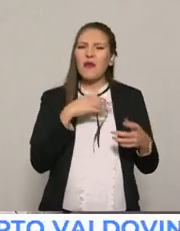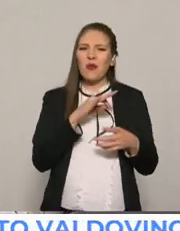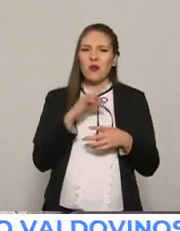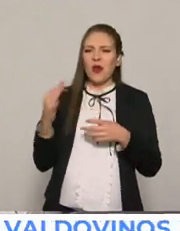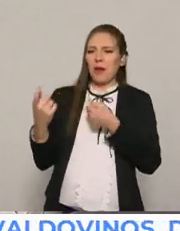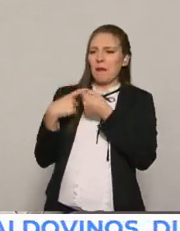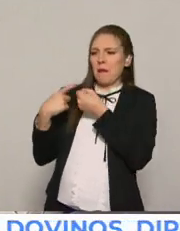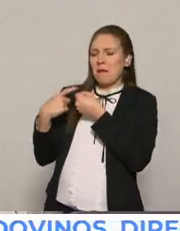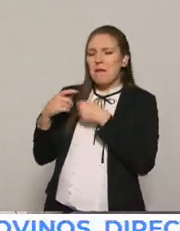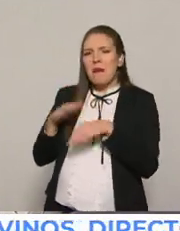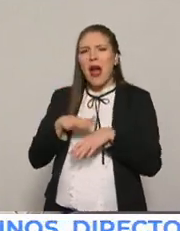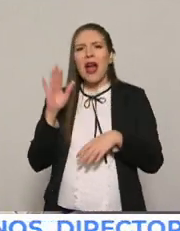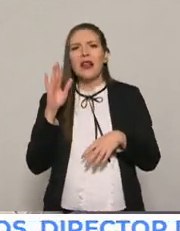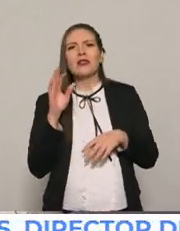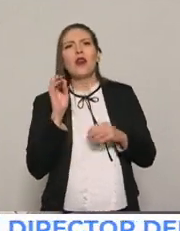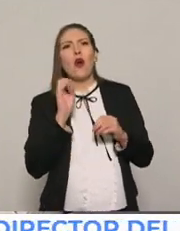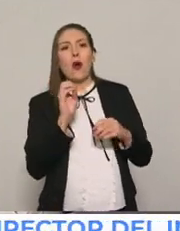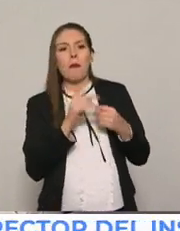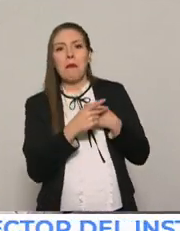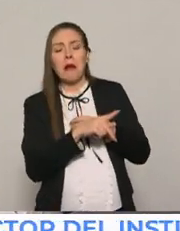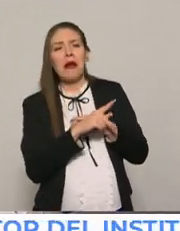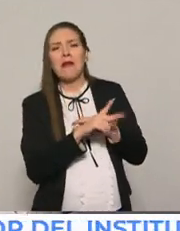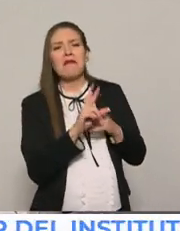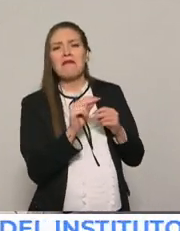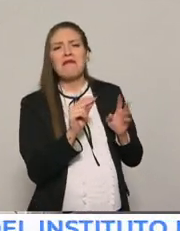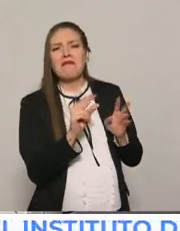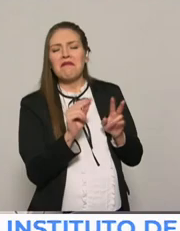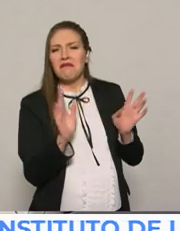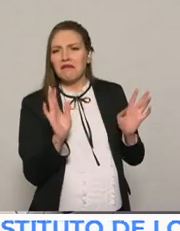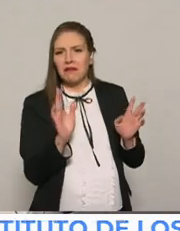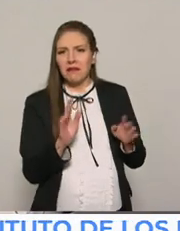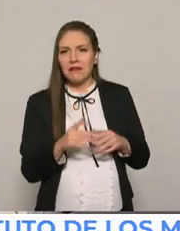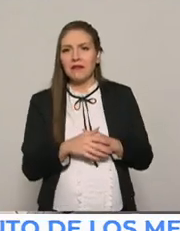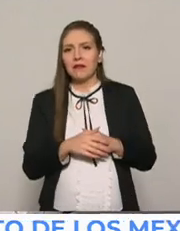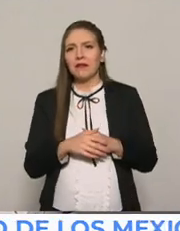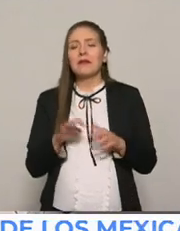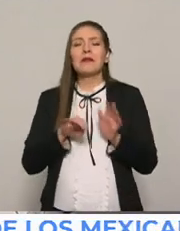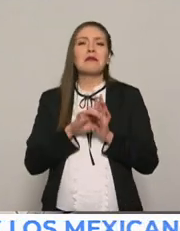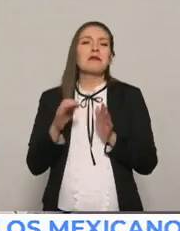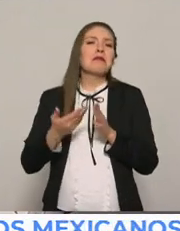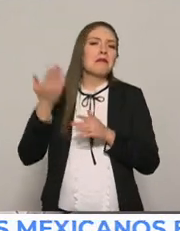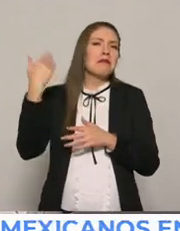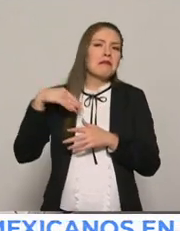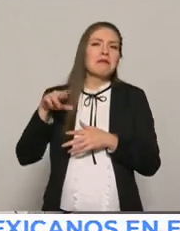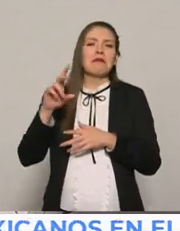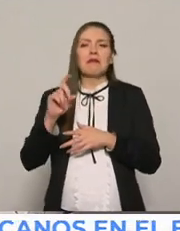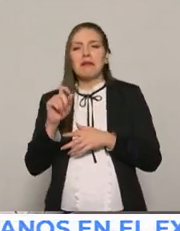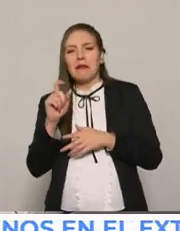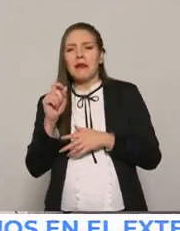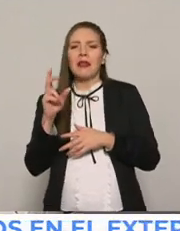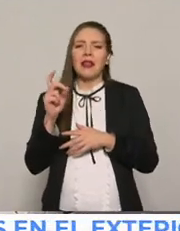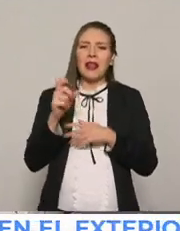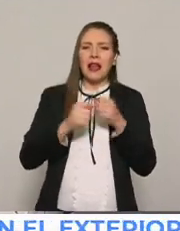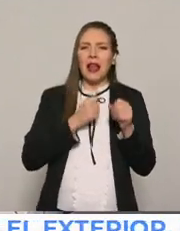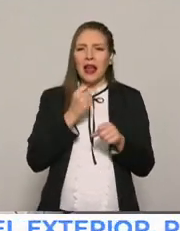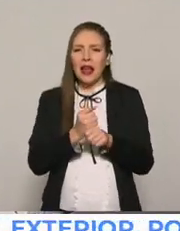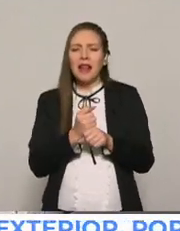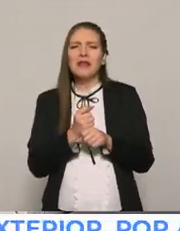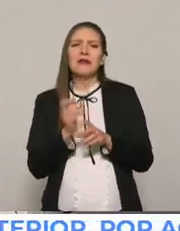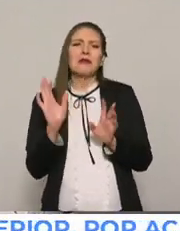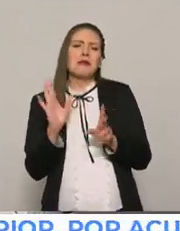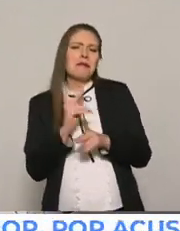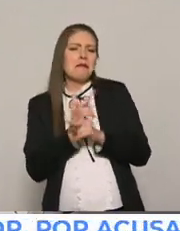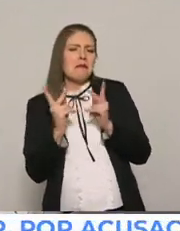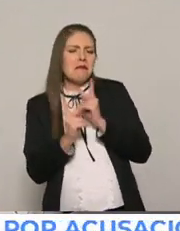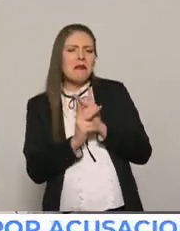Pienso, hace 20 años, 15 años, 30 años, seguramente a un niño, a una niña la retaban en su secundaria o en su preparatoria,